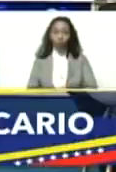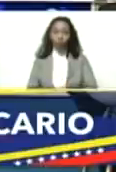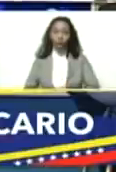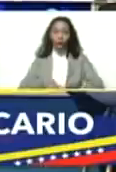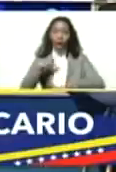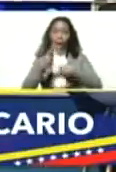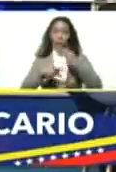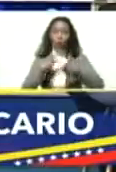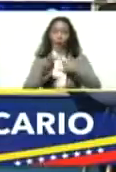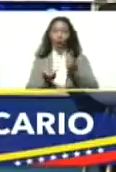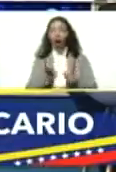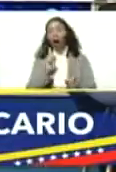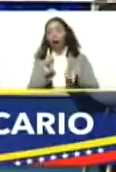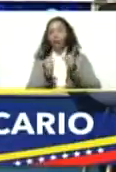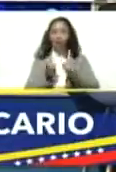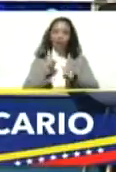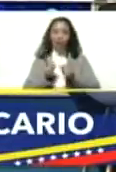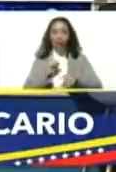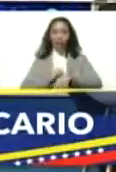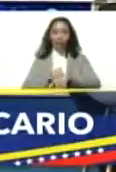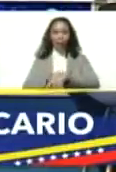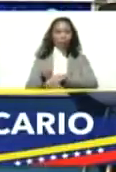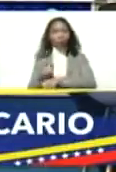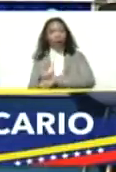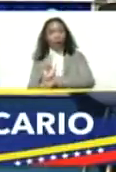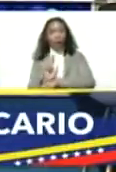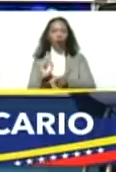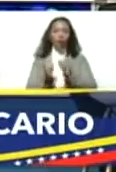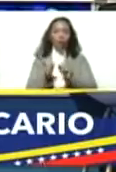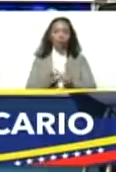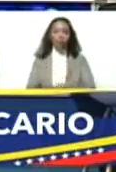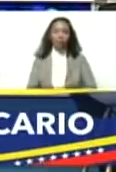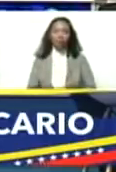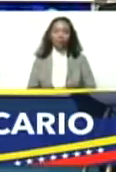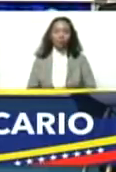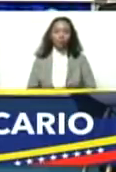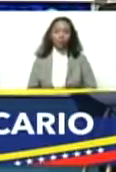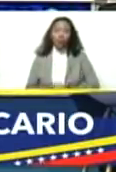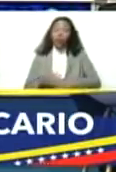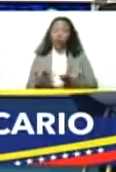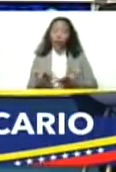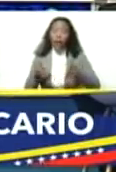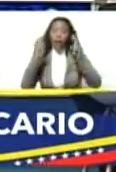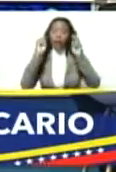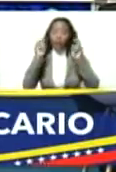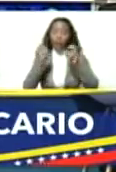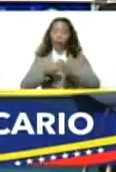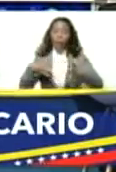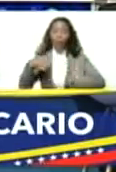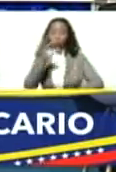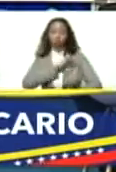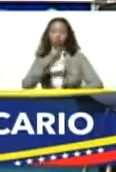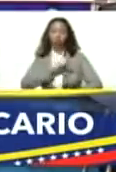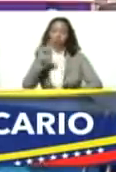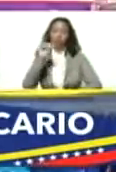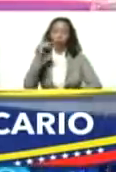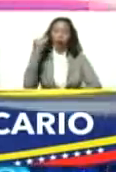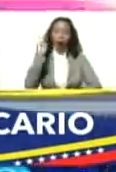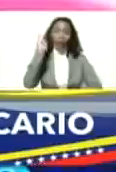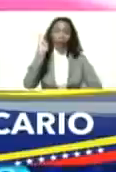política a veces tiene los tiempos más acelerados. Y en el campo de lo social también los